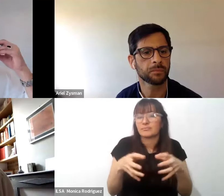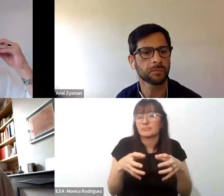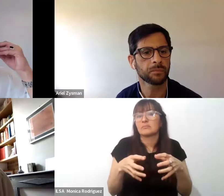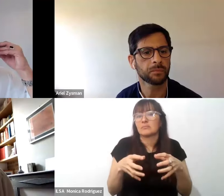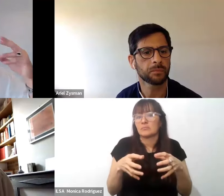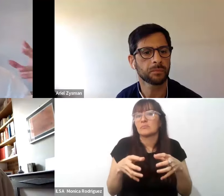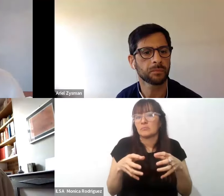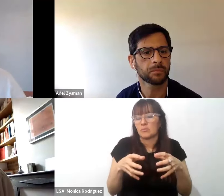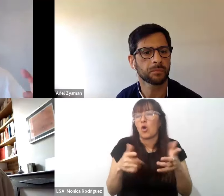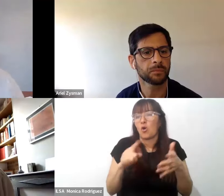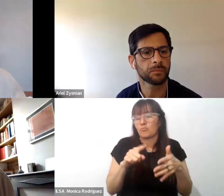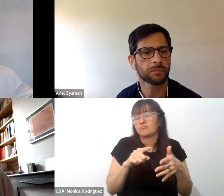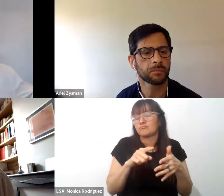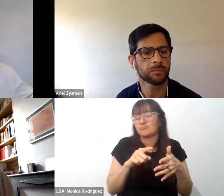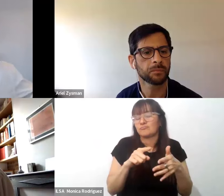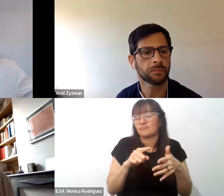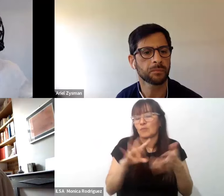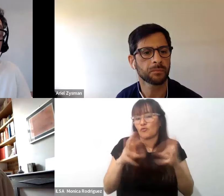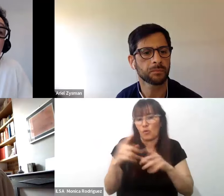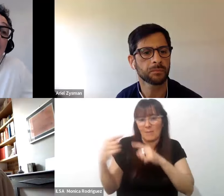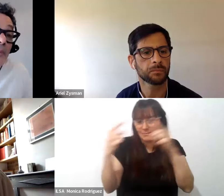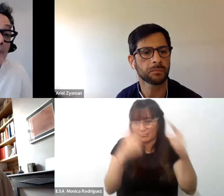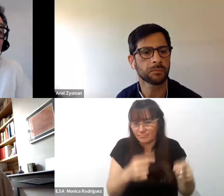pedagógica plurales